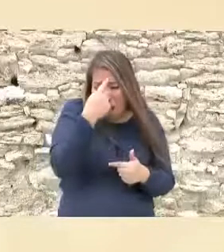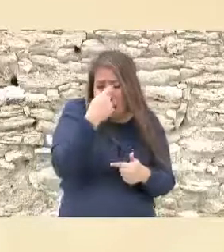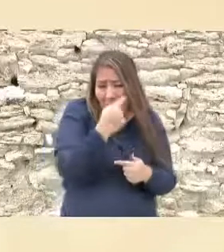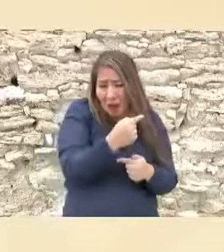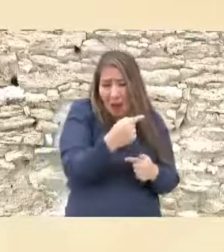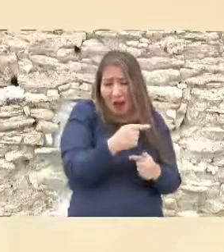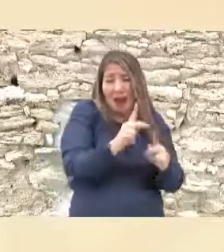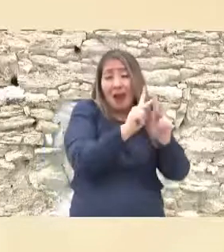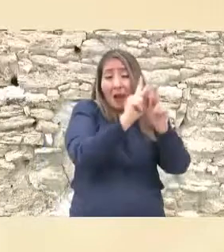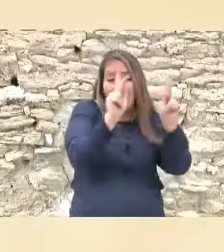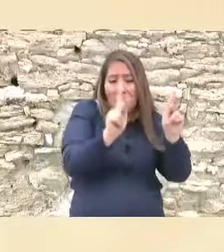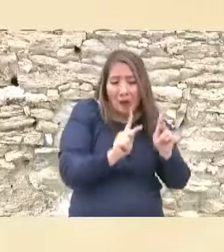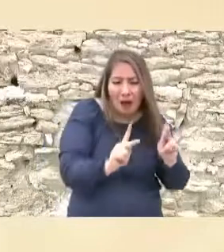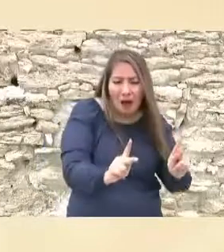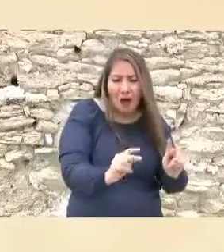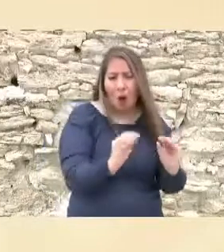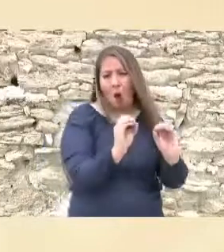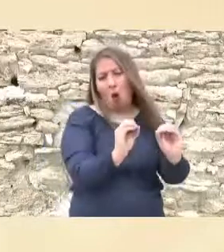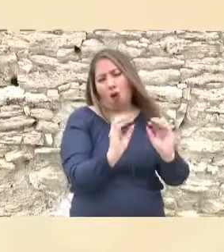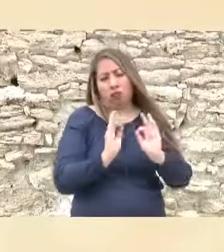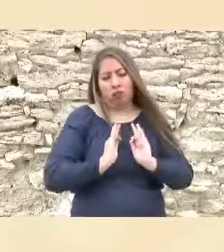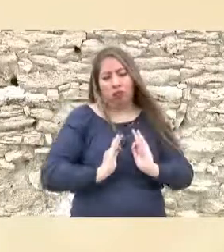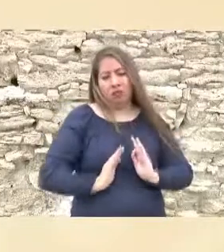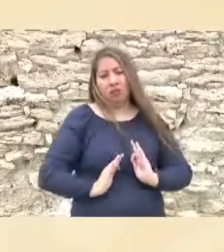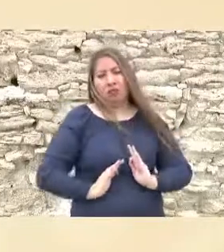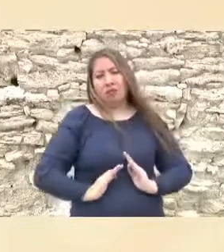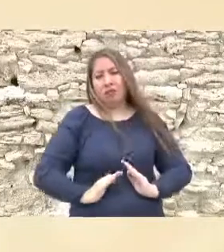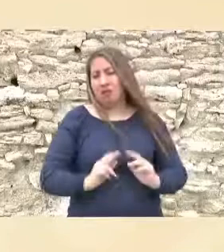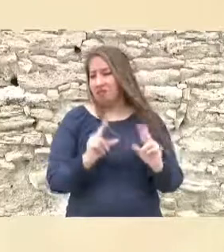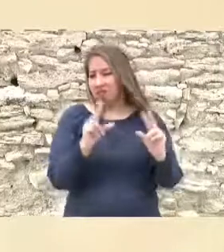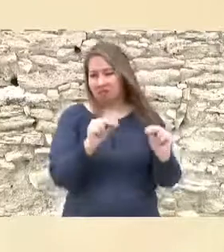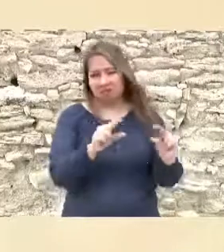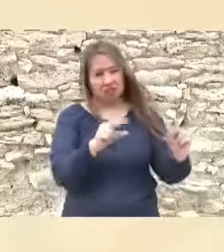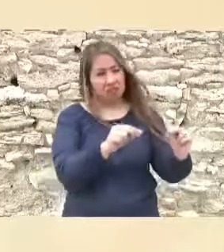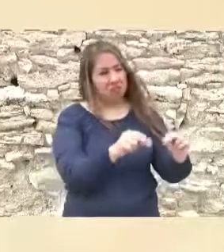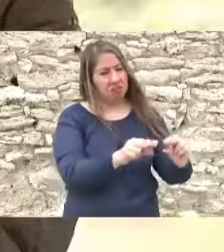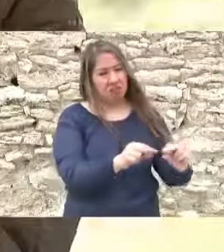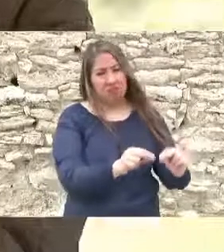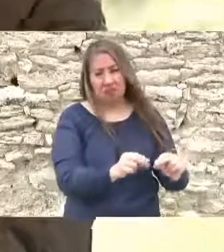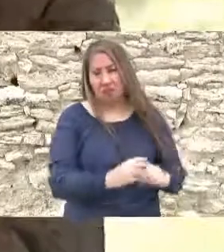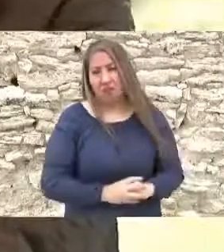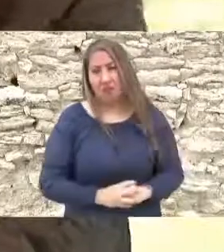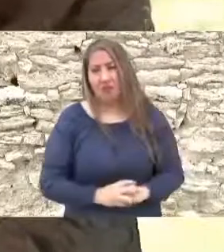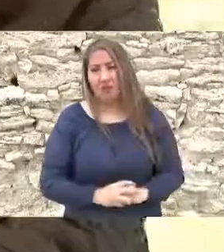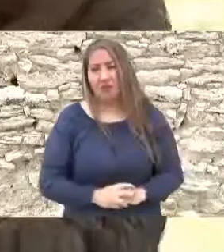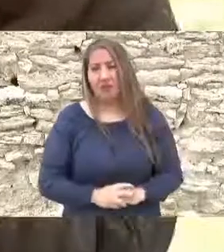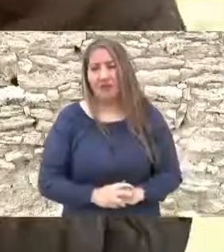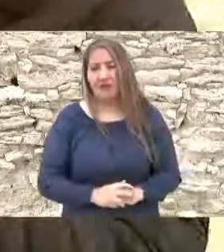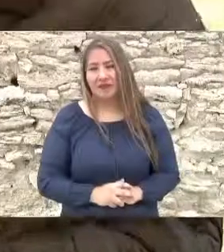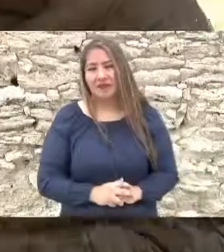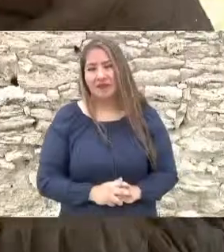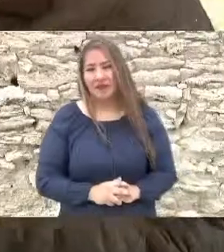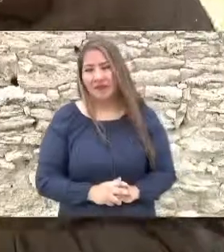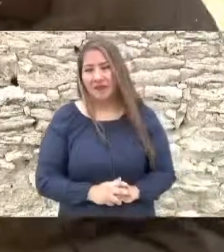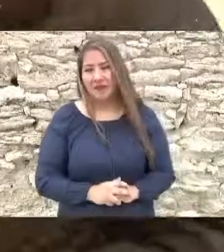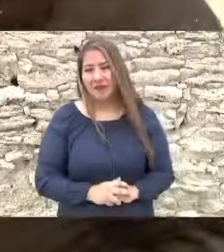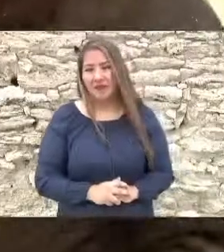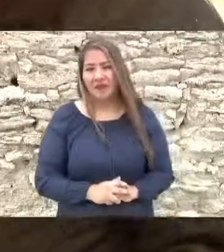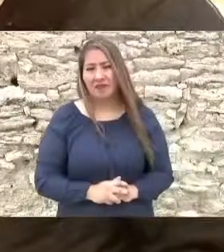la paz y para la tranquilidad por eso tenemos que